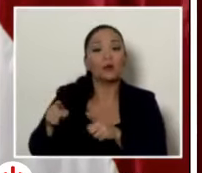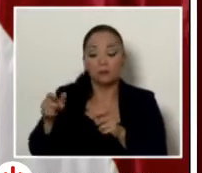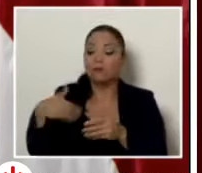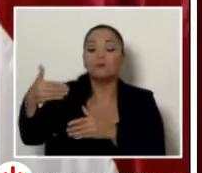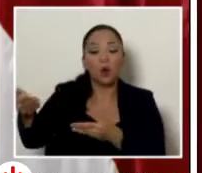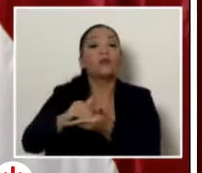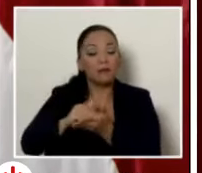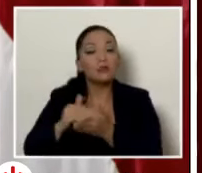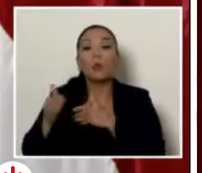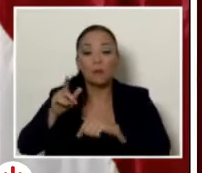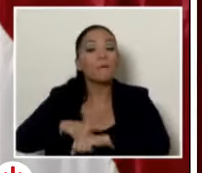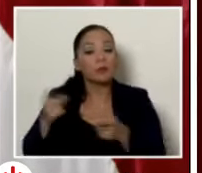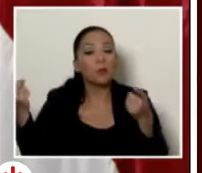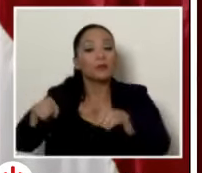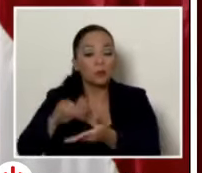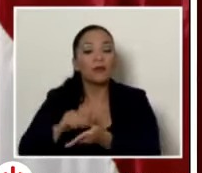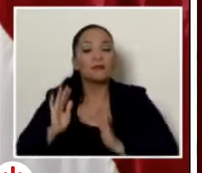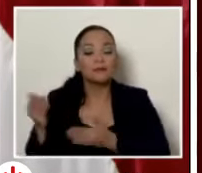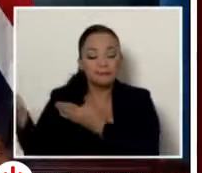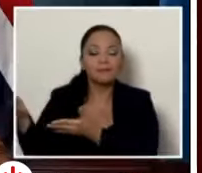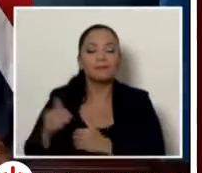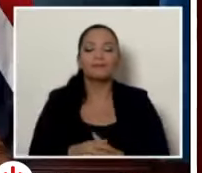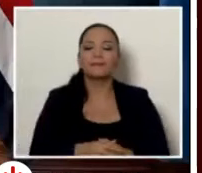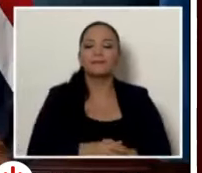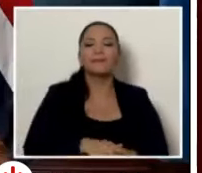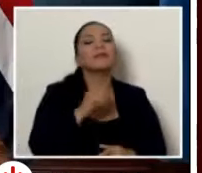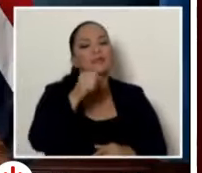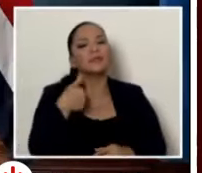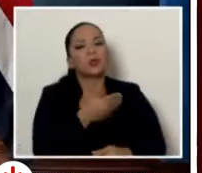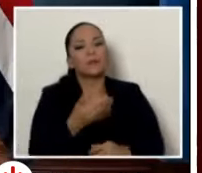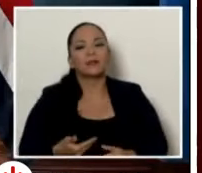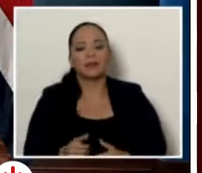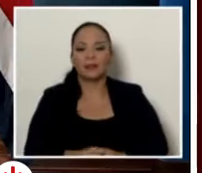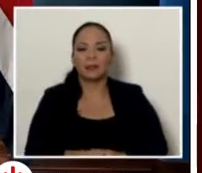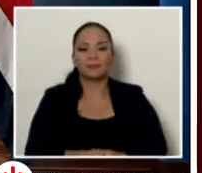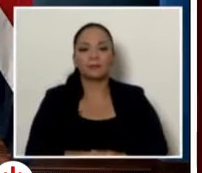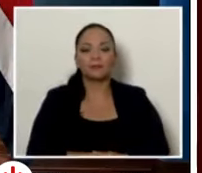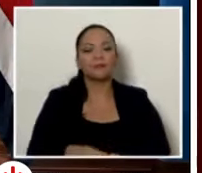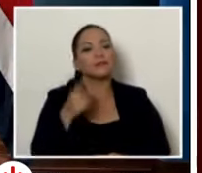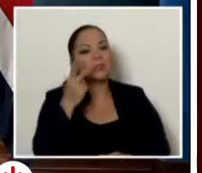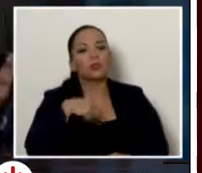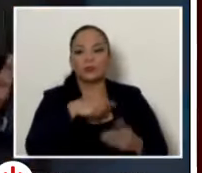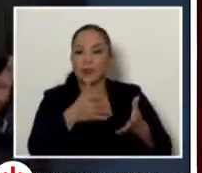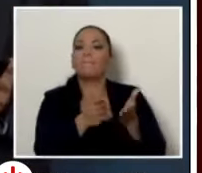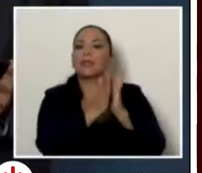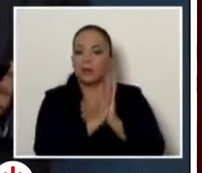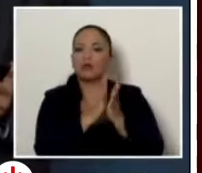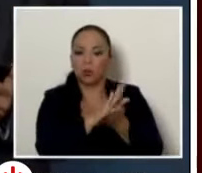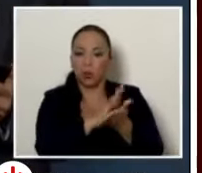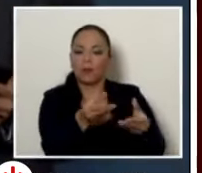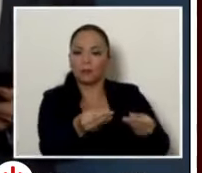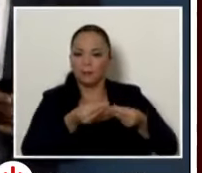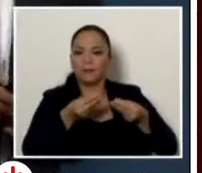podría ocurrir en cualquier momento dele señor si señor presidente nosotros solicitamos ya el informe de bomberos al respecto